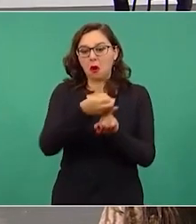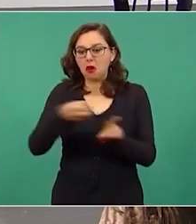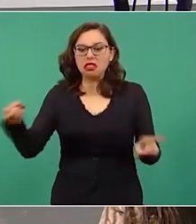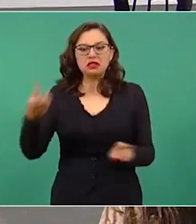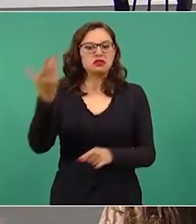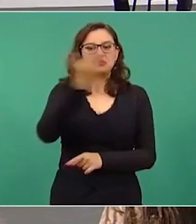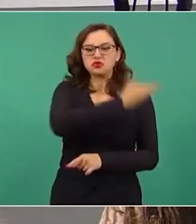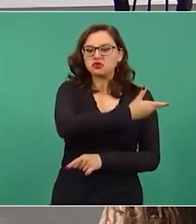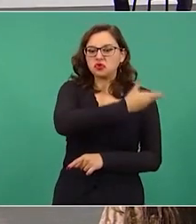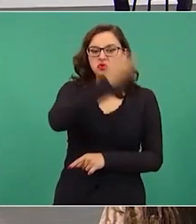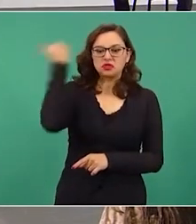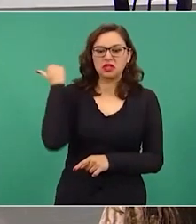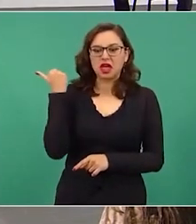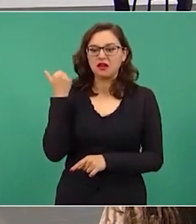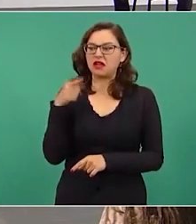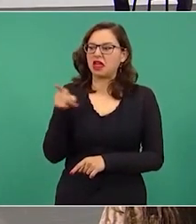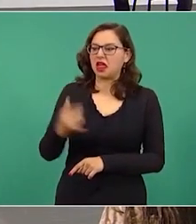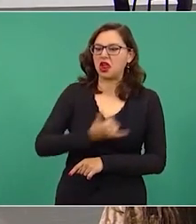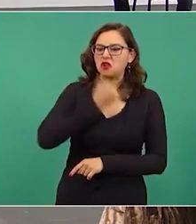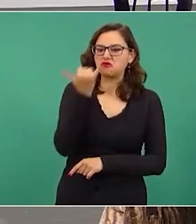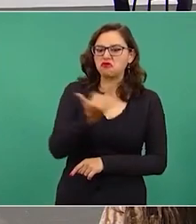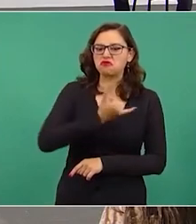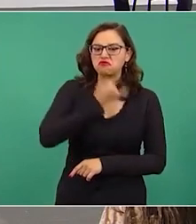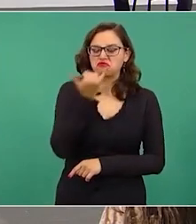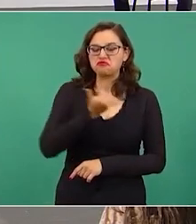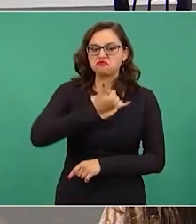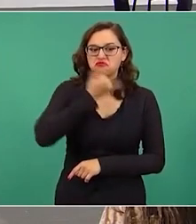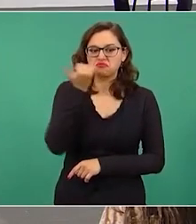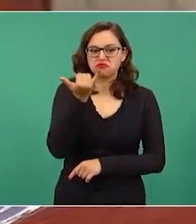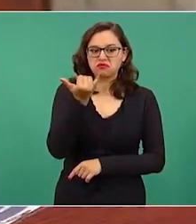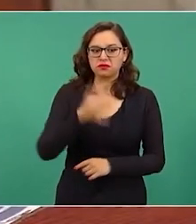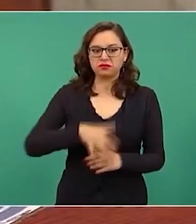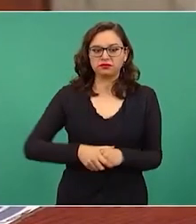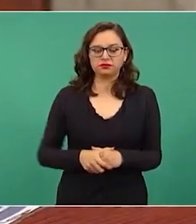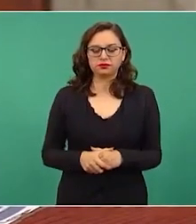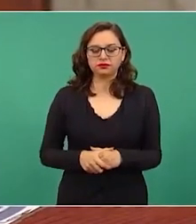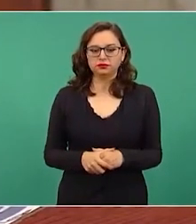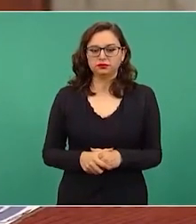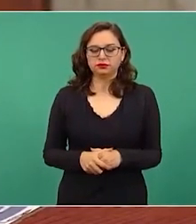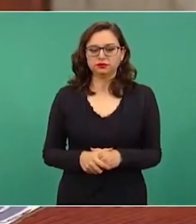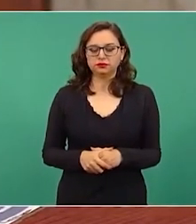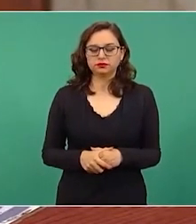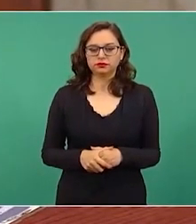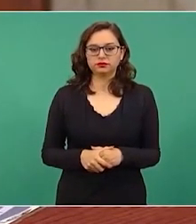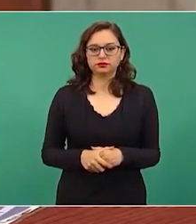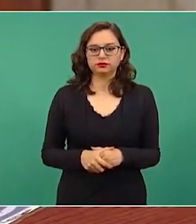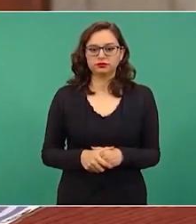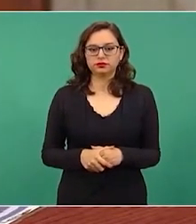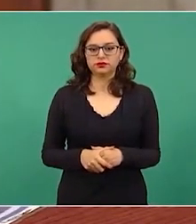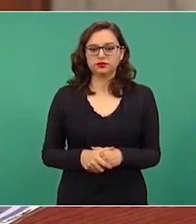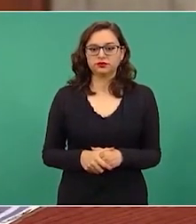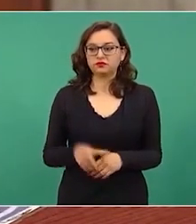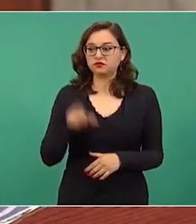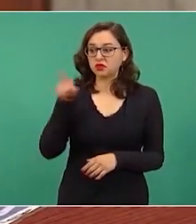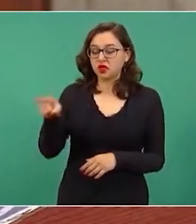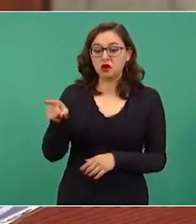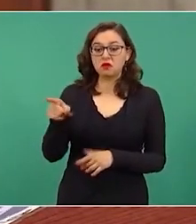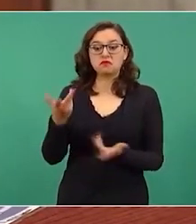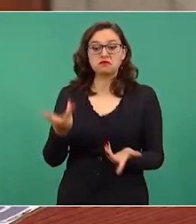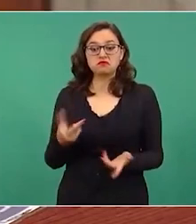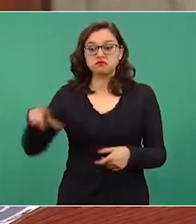sin faltas de ortografía ella no tiene ningún fuero